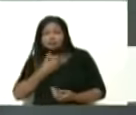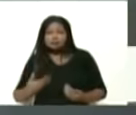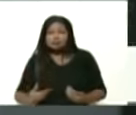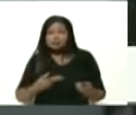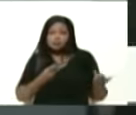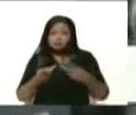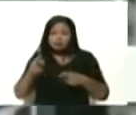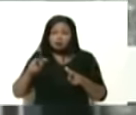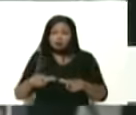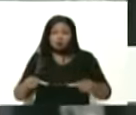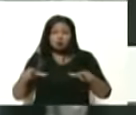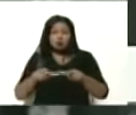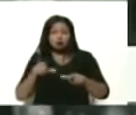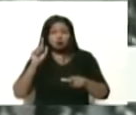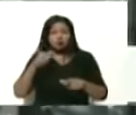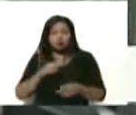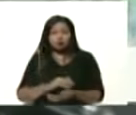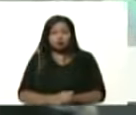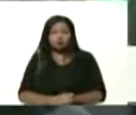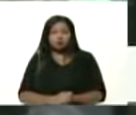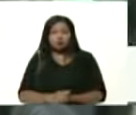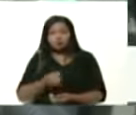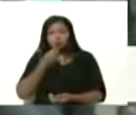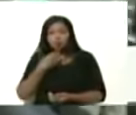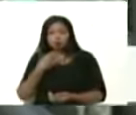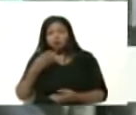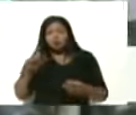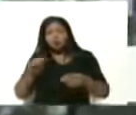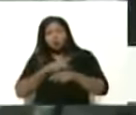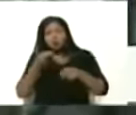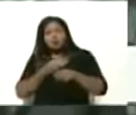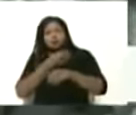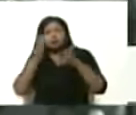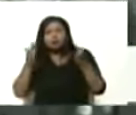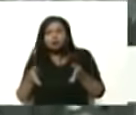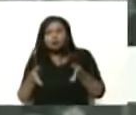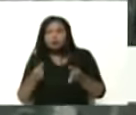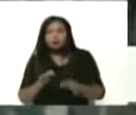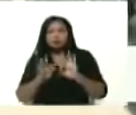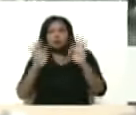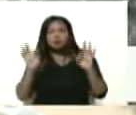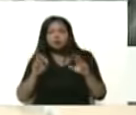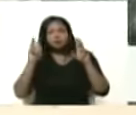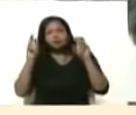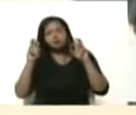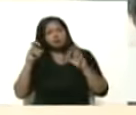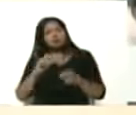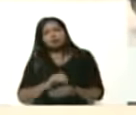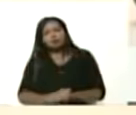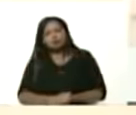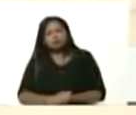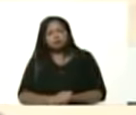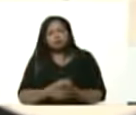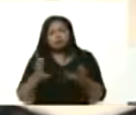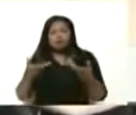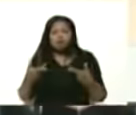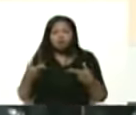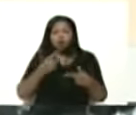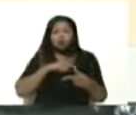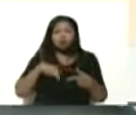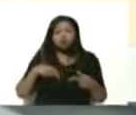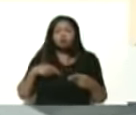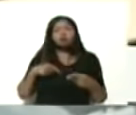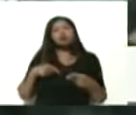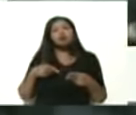Empire Kiwi bueno gobernador aquí estamos ensamblando un modelo nuevo Empire sigue apostando al mercado venezolano porque